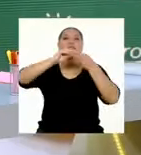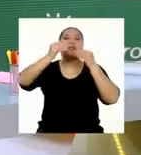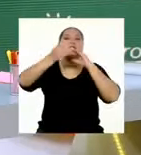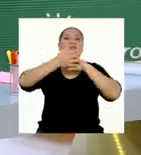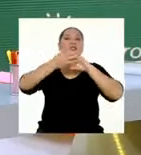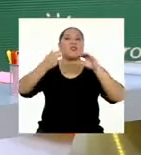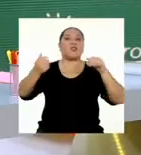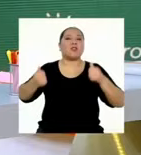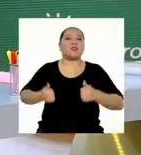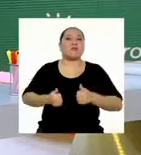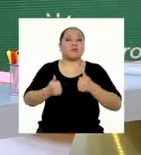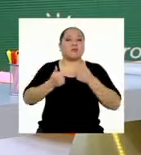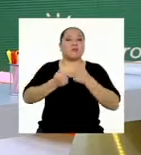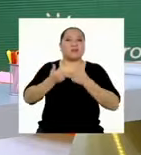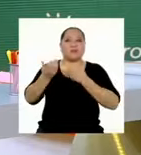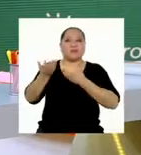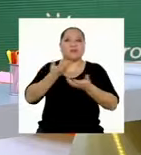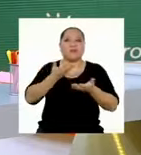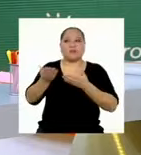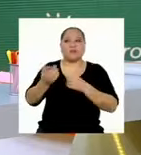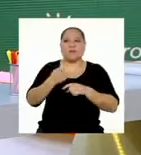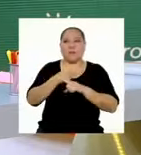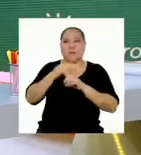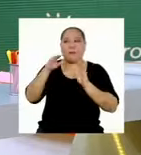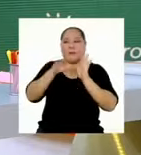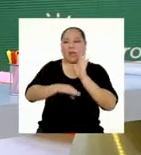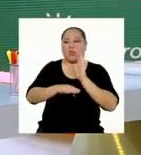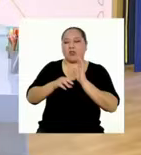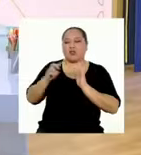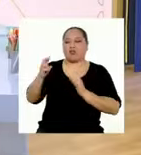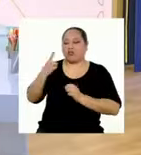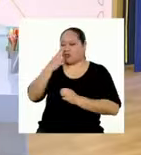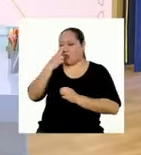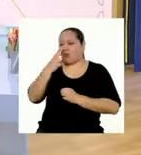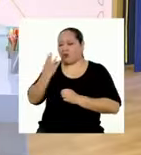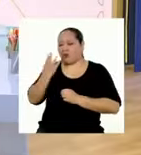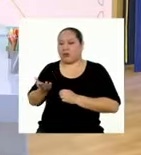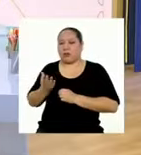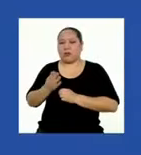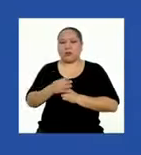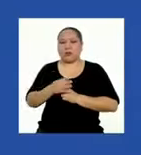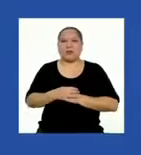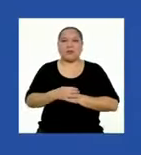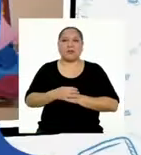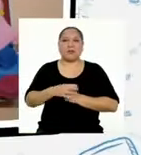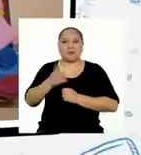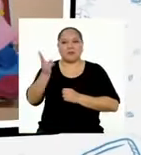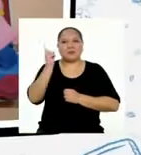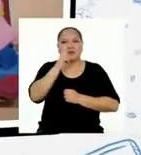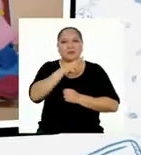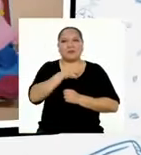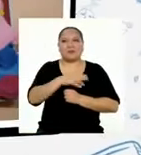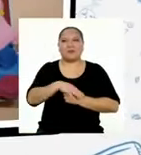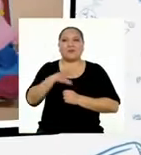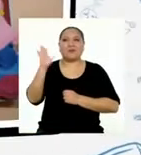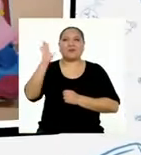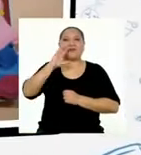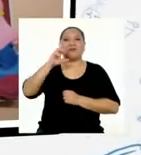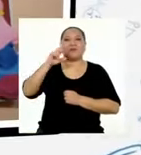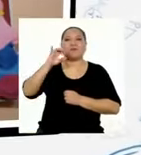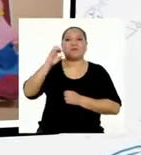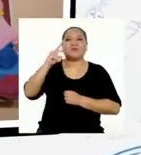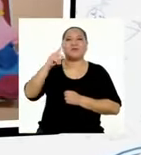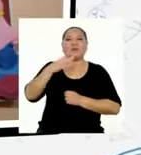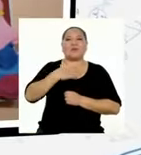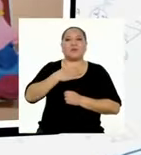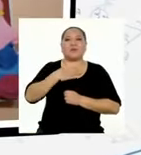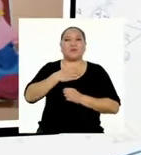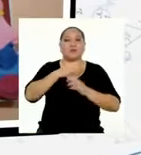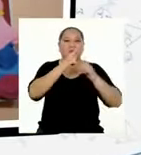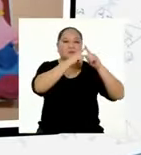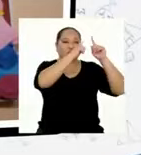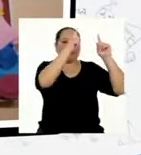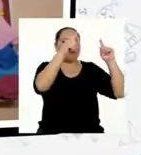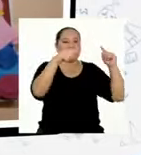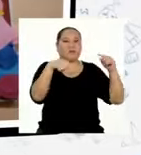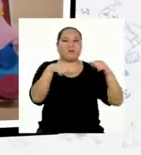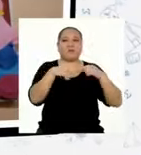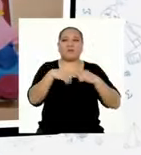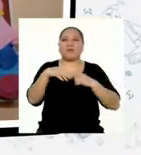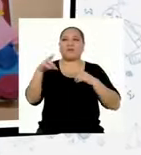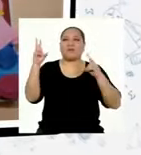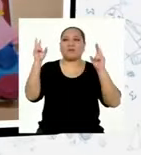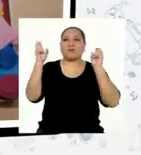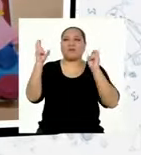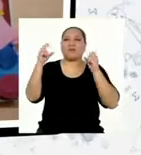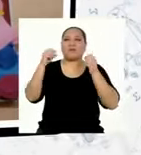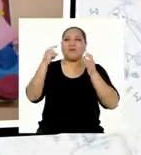convivencia, probablemente menos tocinas que las mías. ¡Vamos a verlas! ¡Hola Rodrigo! En mi esquema voy a hablar sobre el